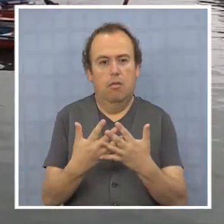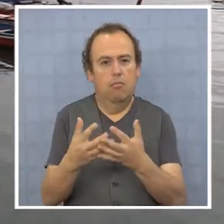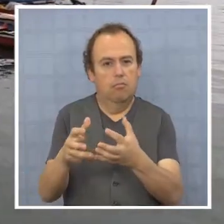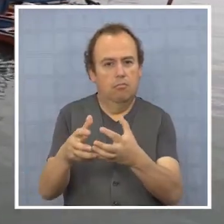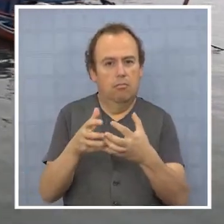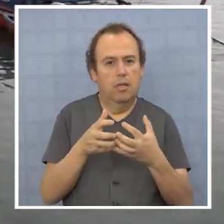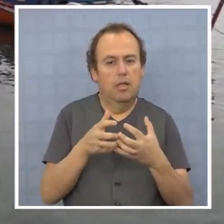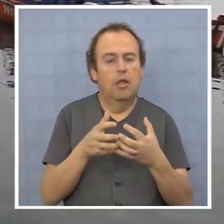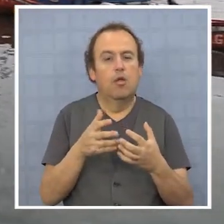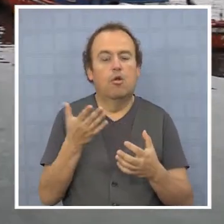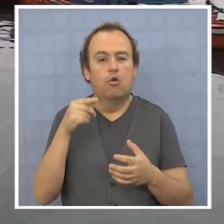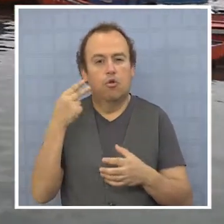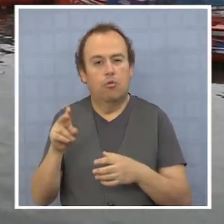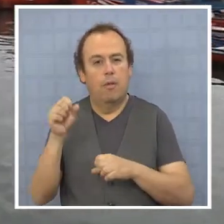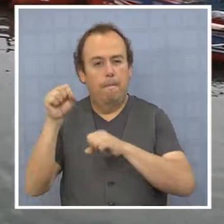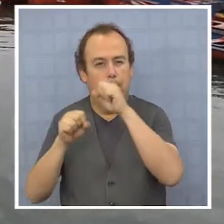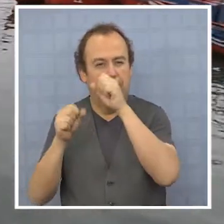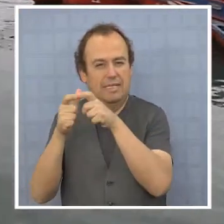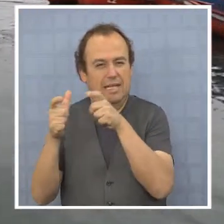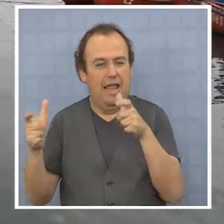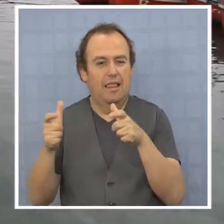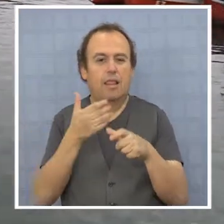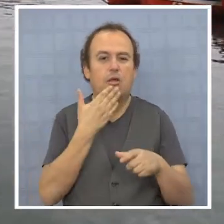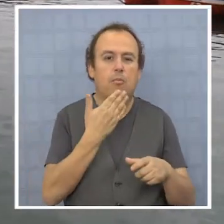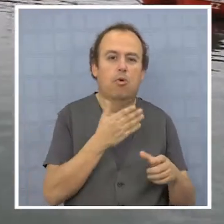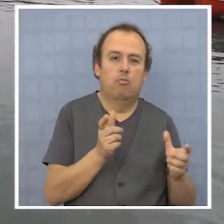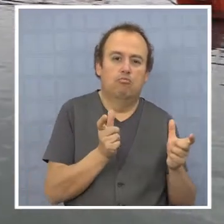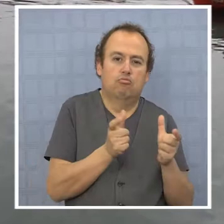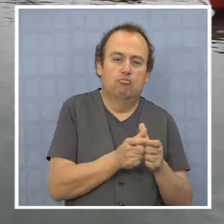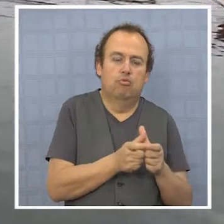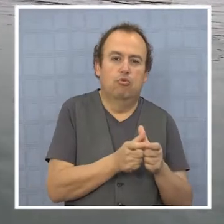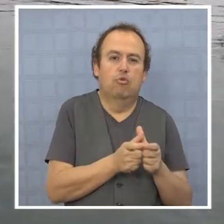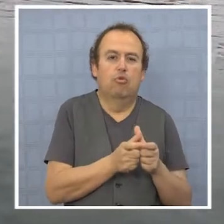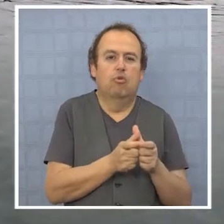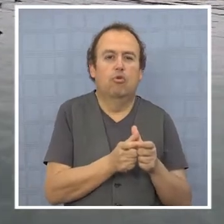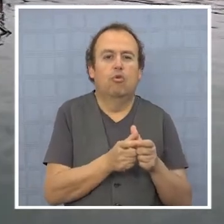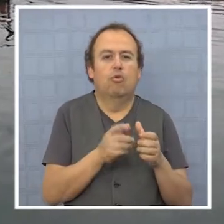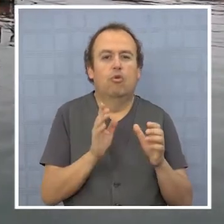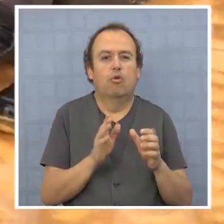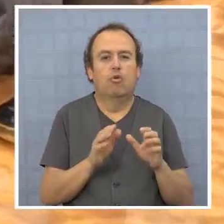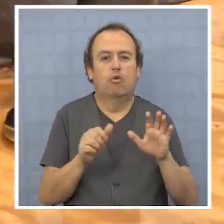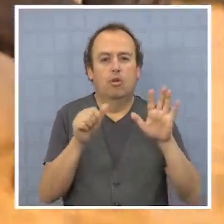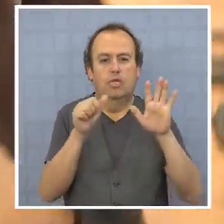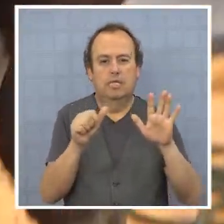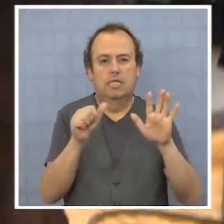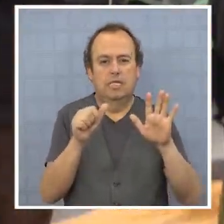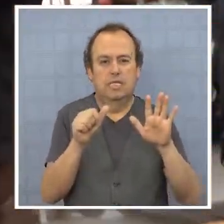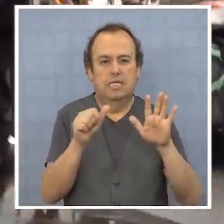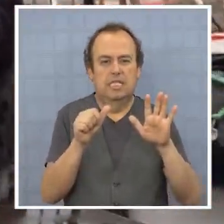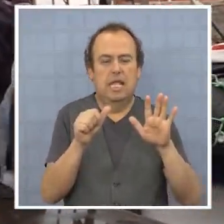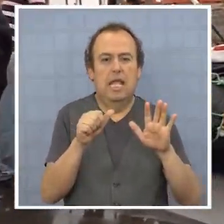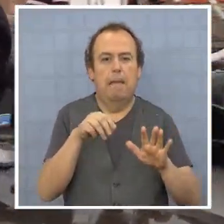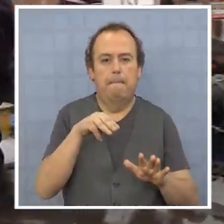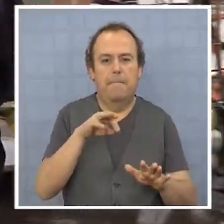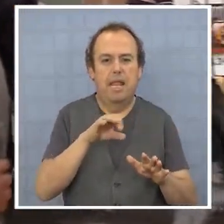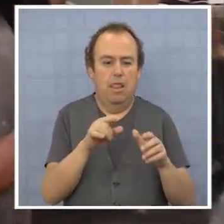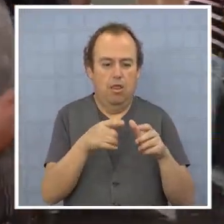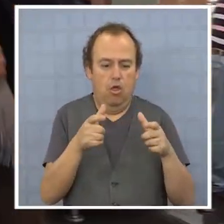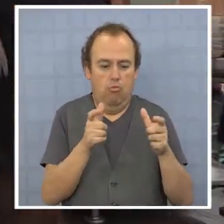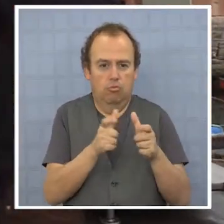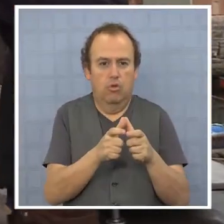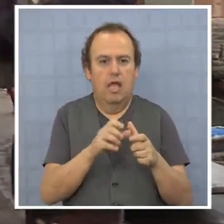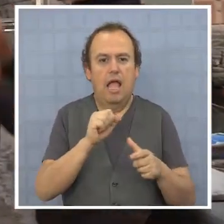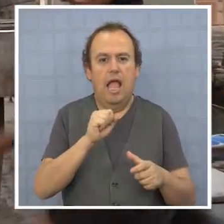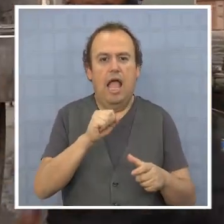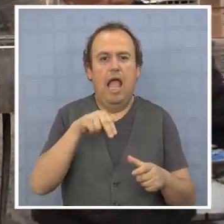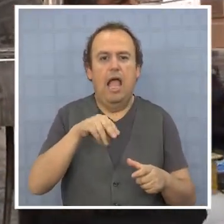tanto industriales como artesanales. El arte que se usa, son 6 milímetros por capturar la anchoveta,